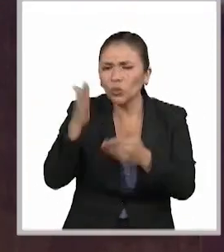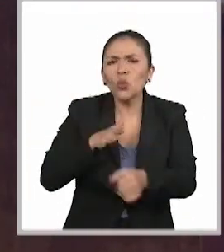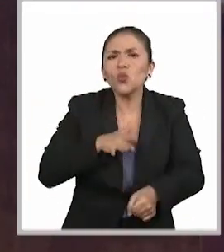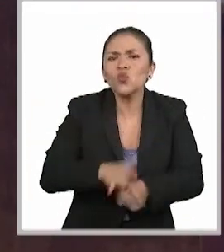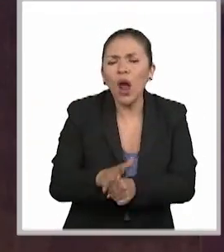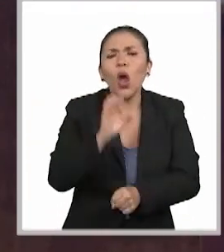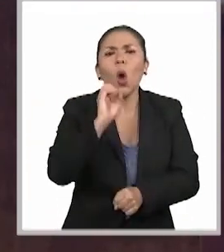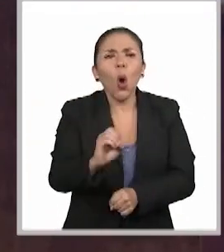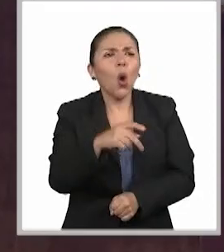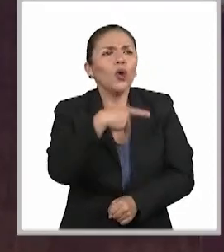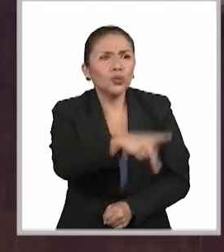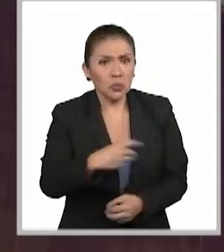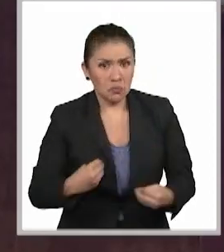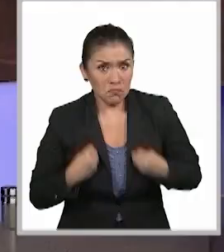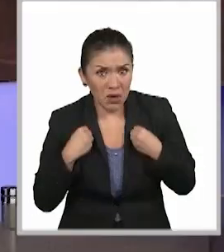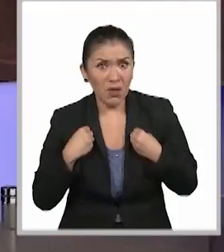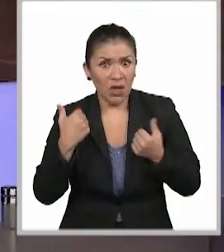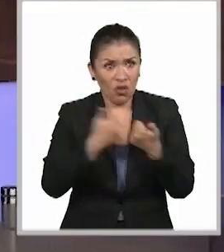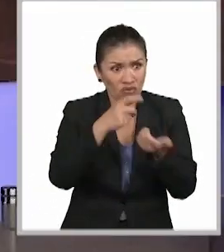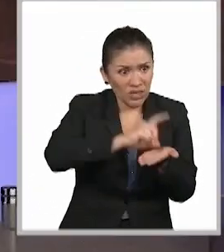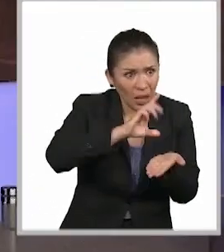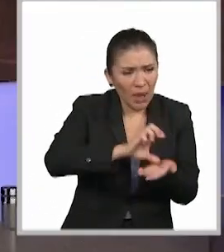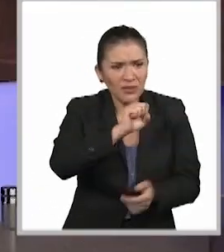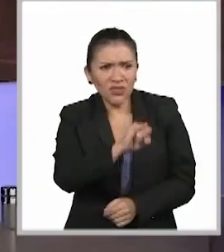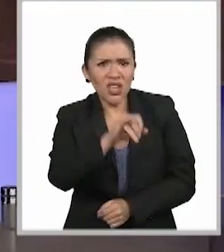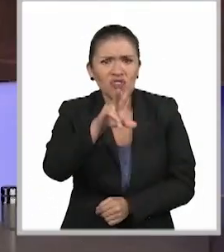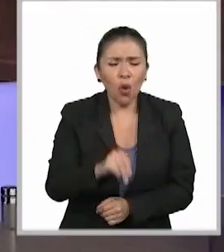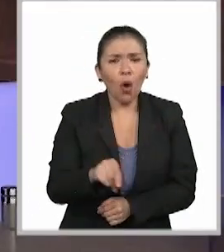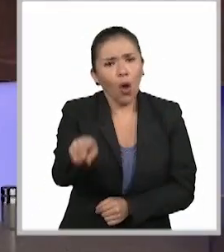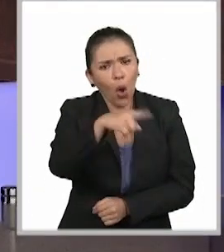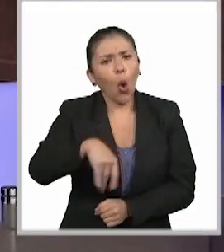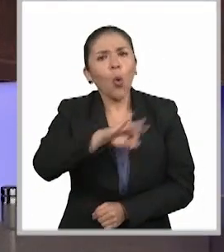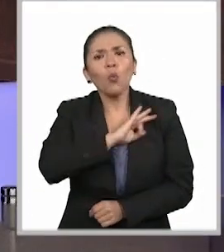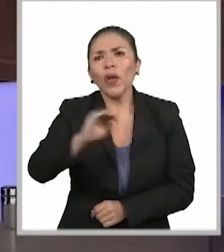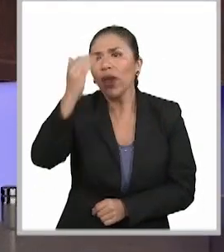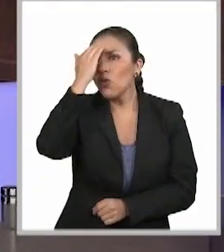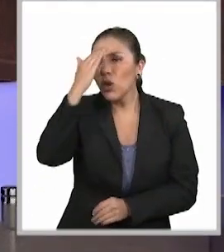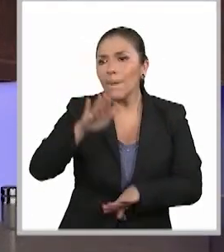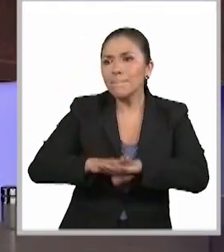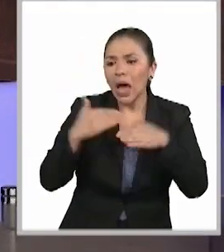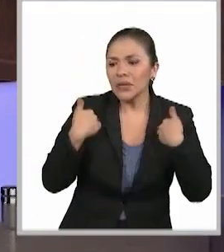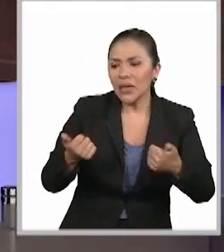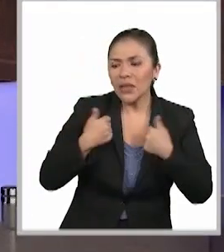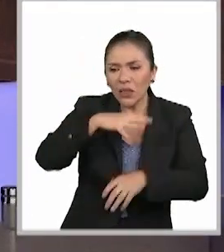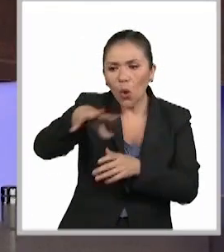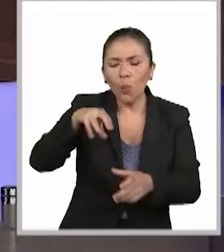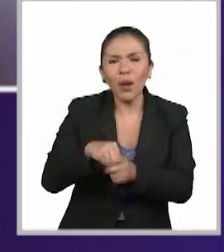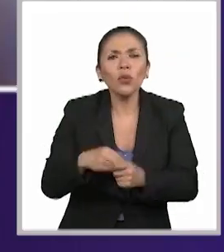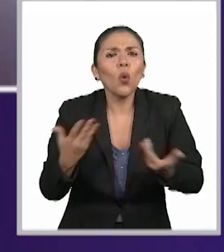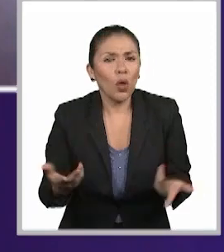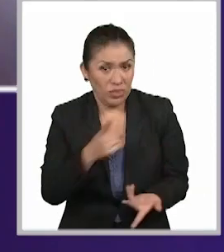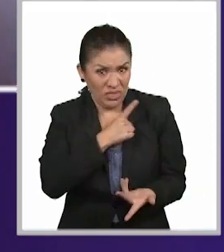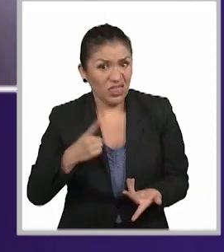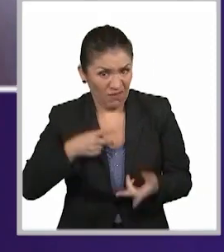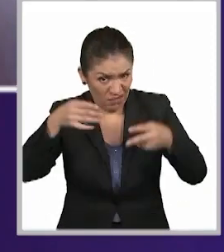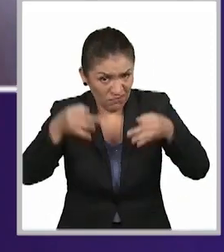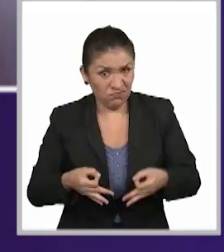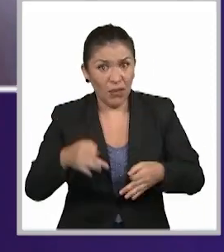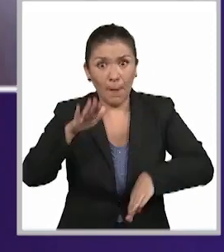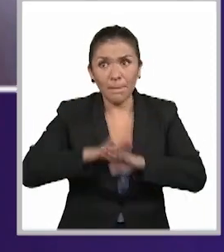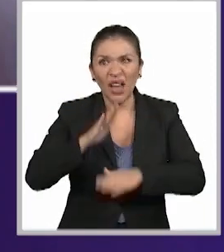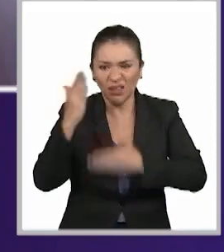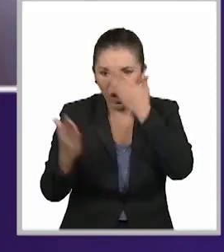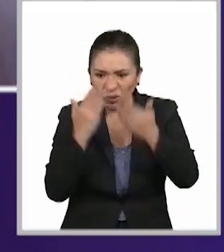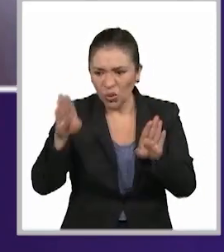formación, inclusive con independencia de si viven o no con una discapacidad, puedan conocer y entender en mayor medida? ¿Consideras que habría una